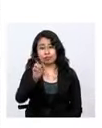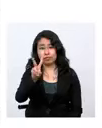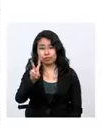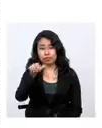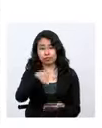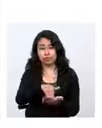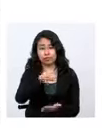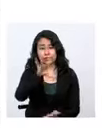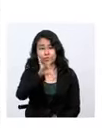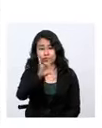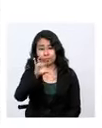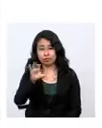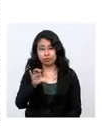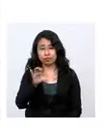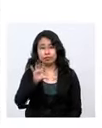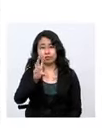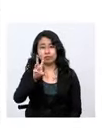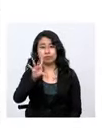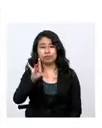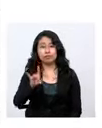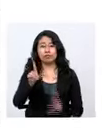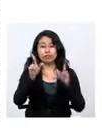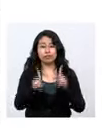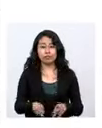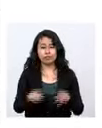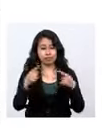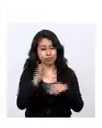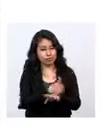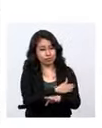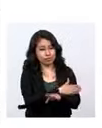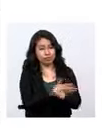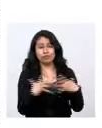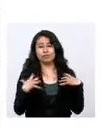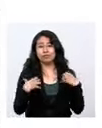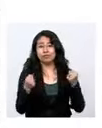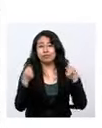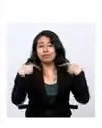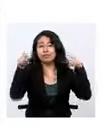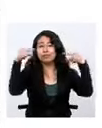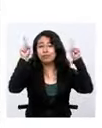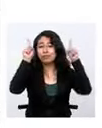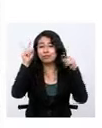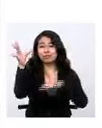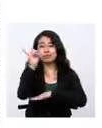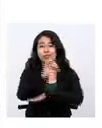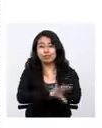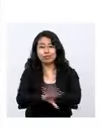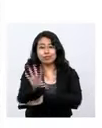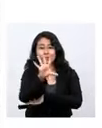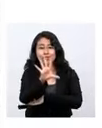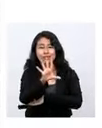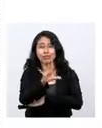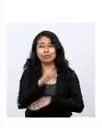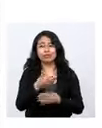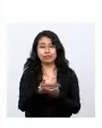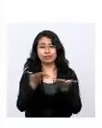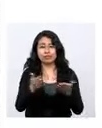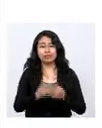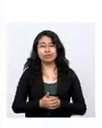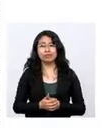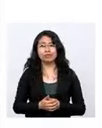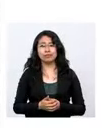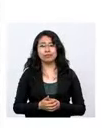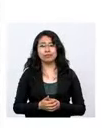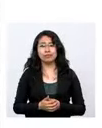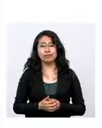.868 pacientes recuperados en todo el país, distribuidos de la siguiente